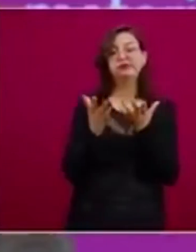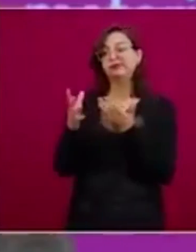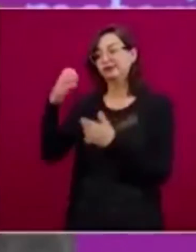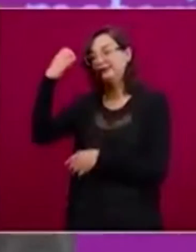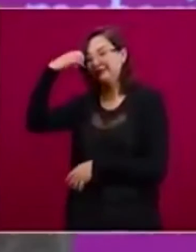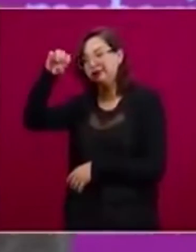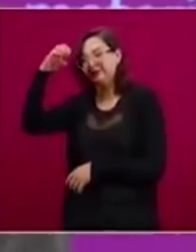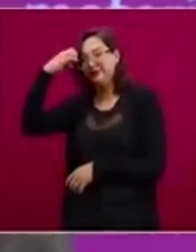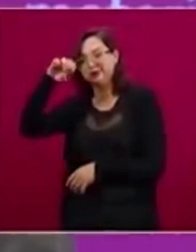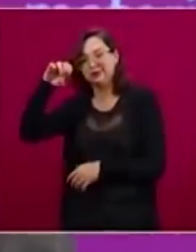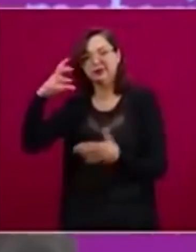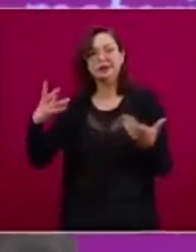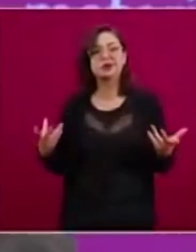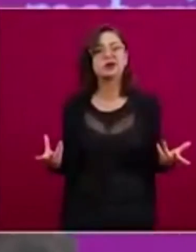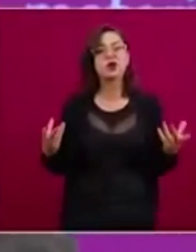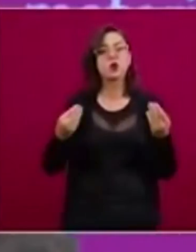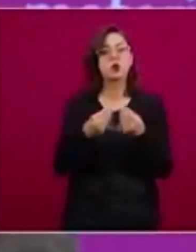experiencias personales y familiares. quieres. quieres. ¡Gracias!